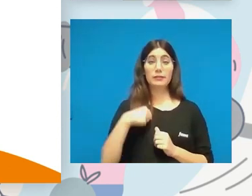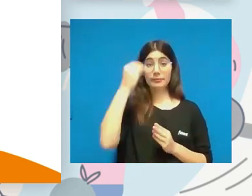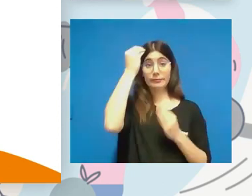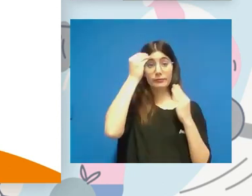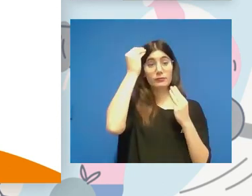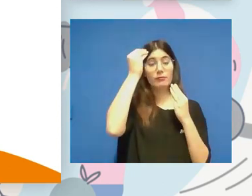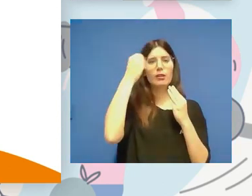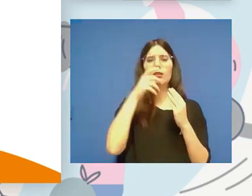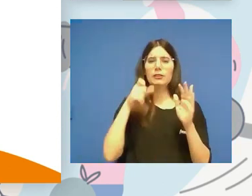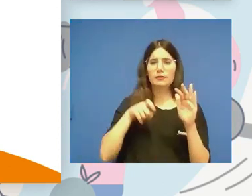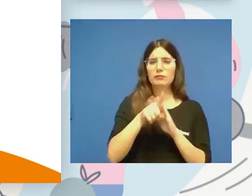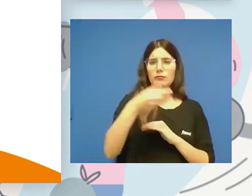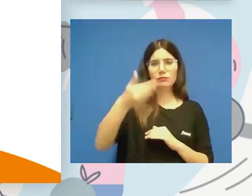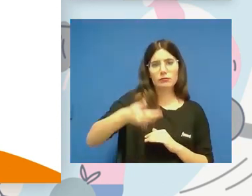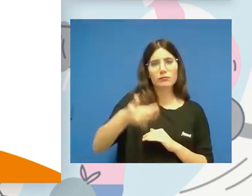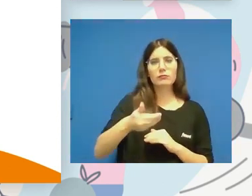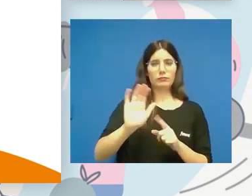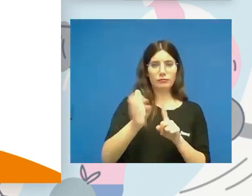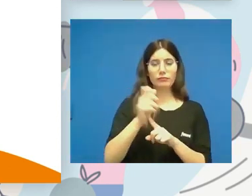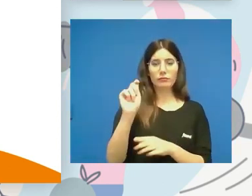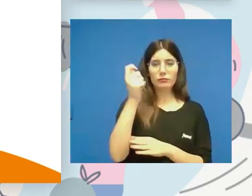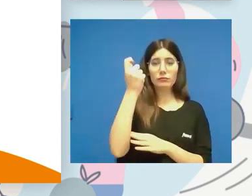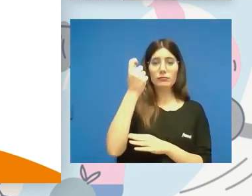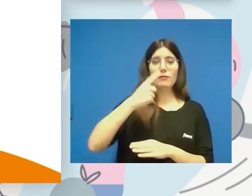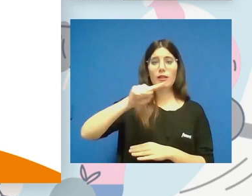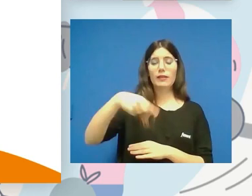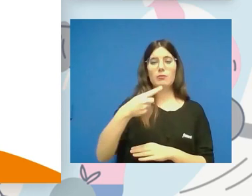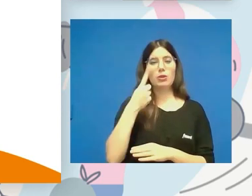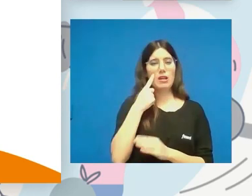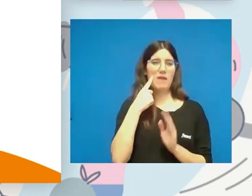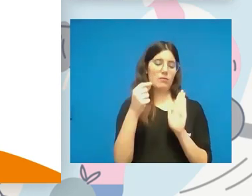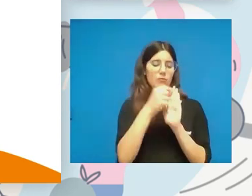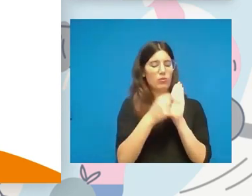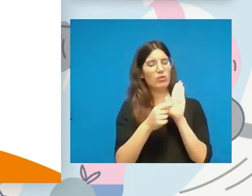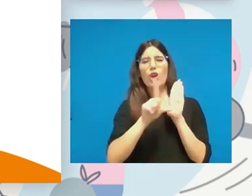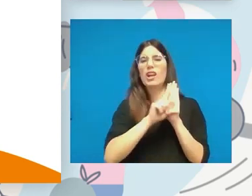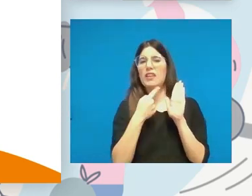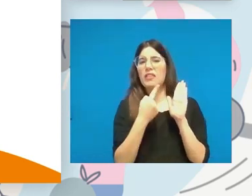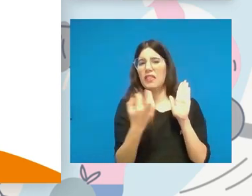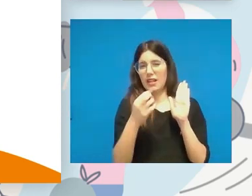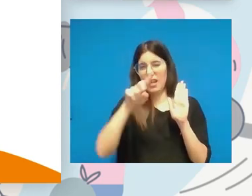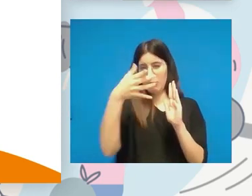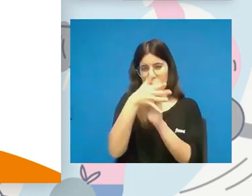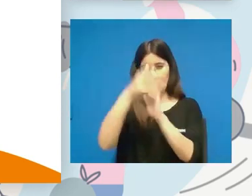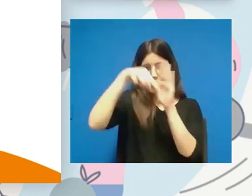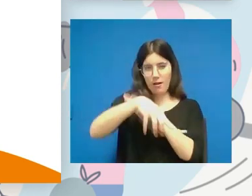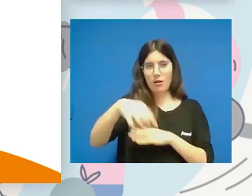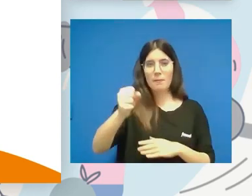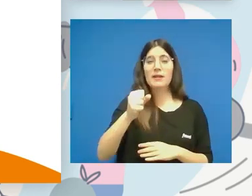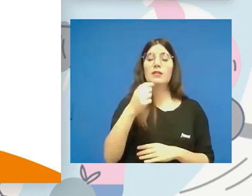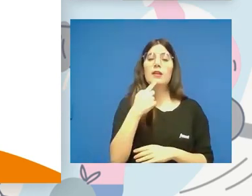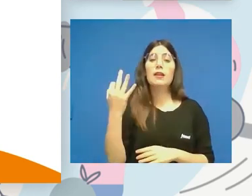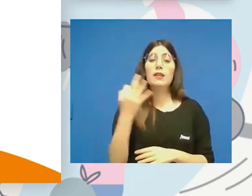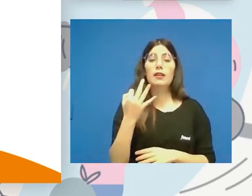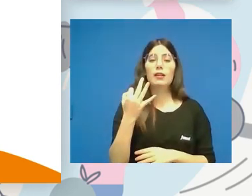un gran avance que se ha conseguido. Ahora luego veremos algunos puntos fuertes de esta ley. Y hay que decir, además,